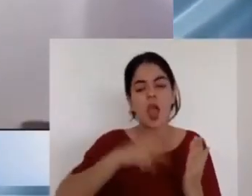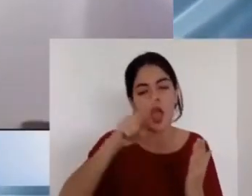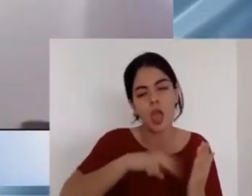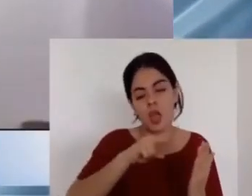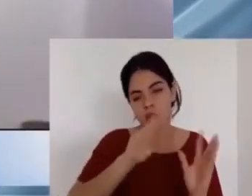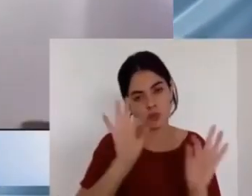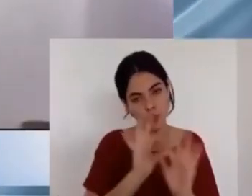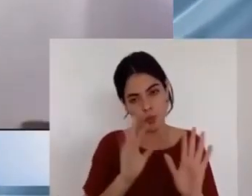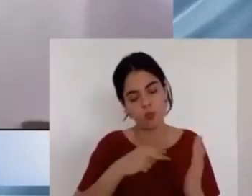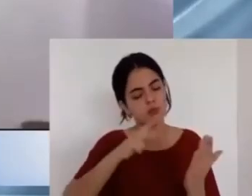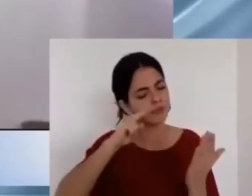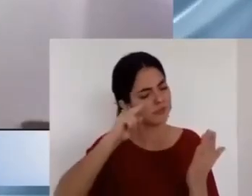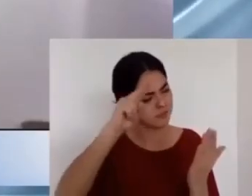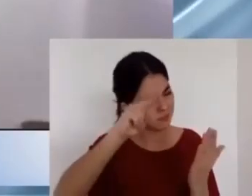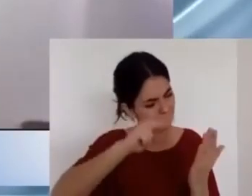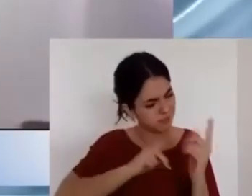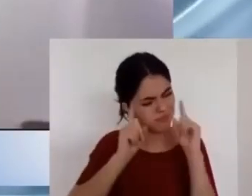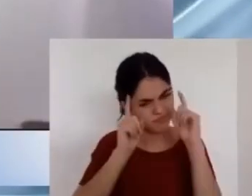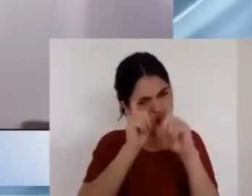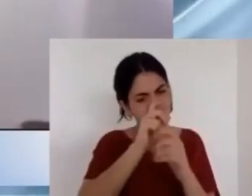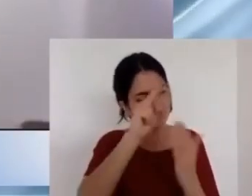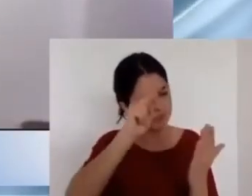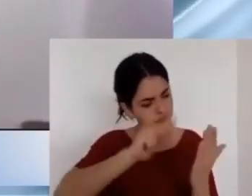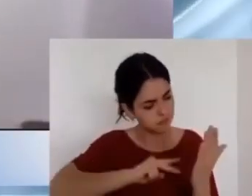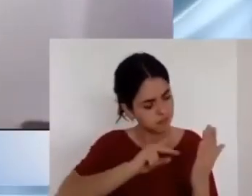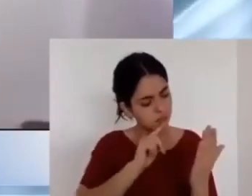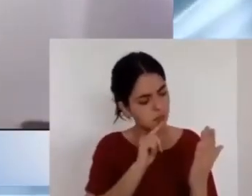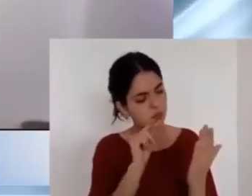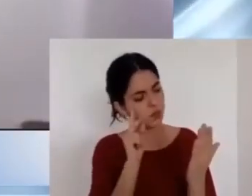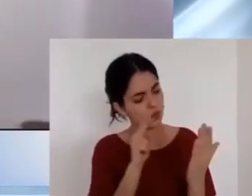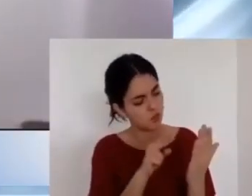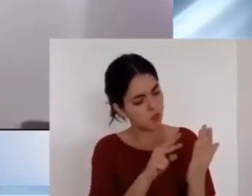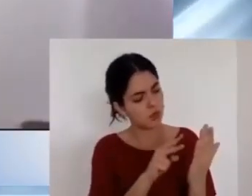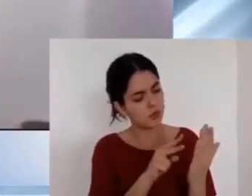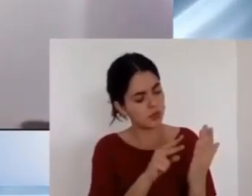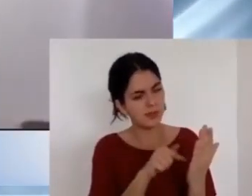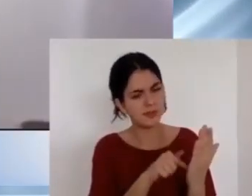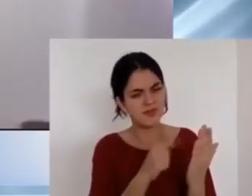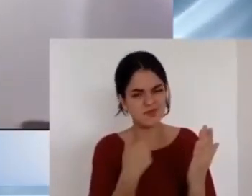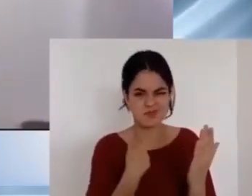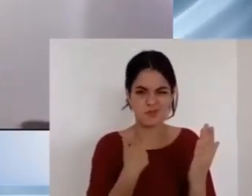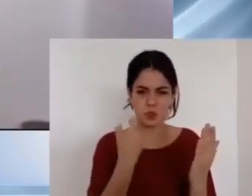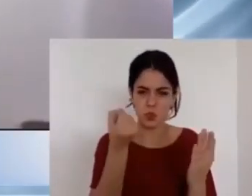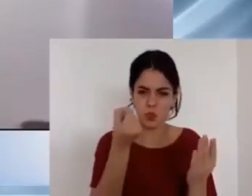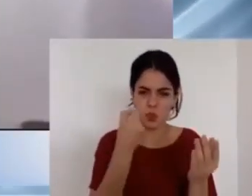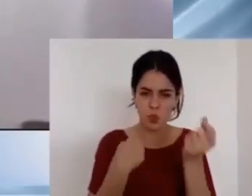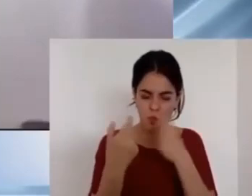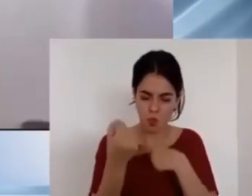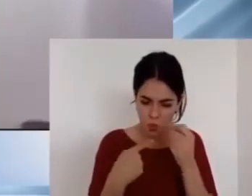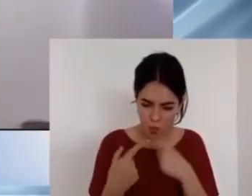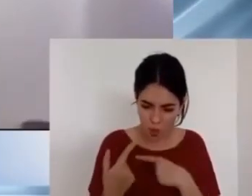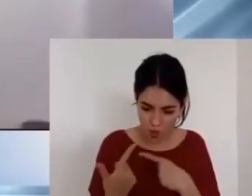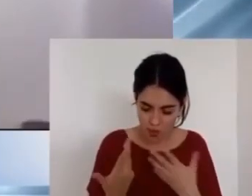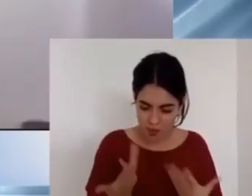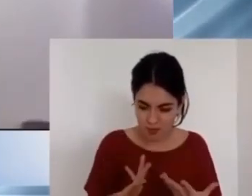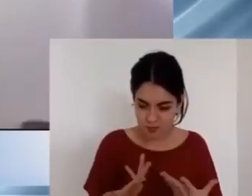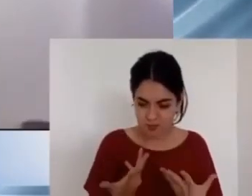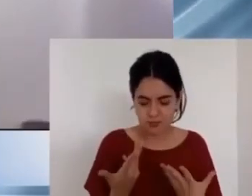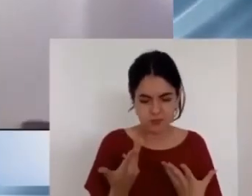Me hice una pregunta. Una pregunta. La pregunta